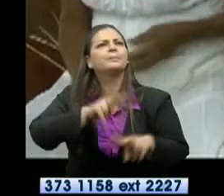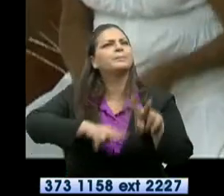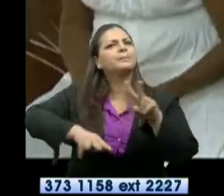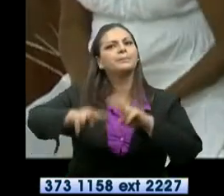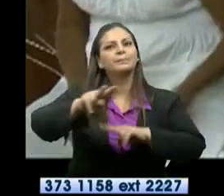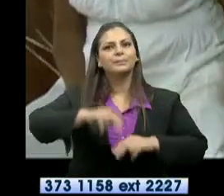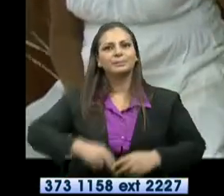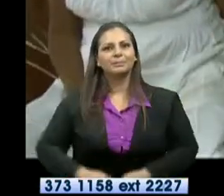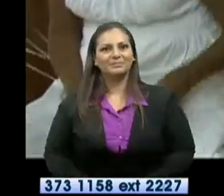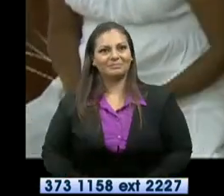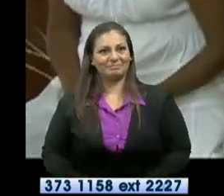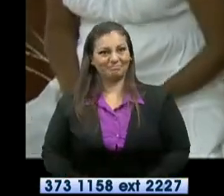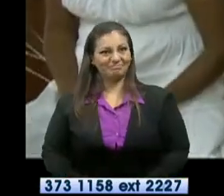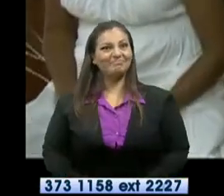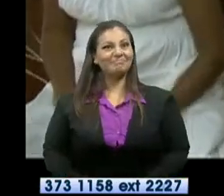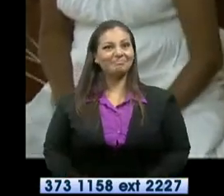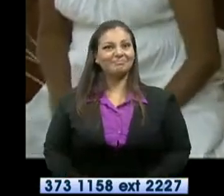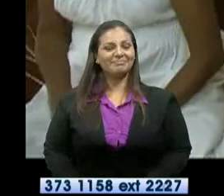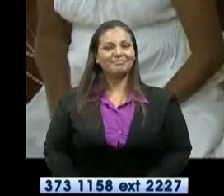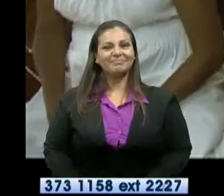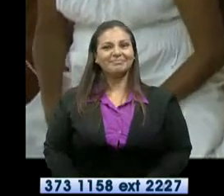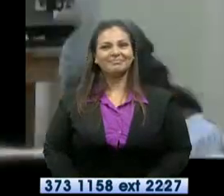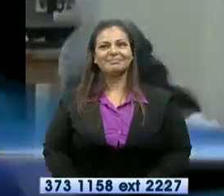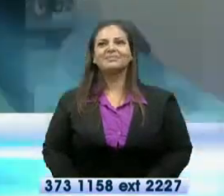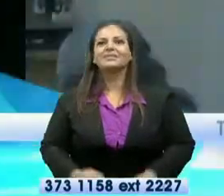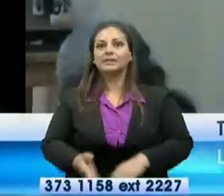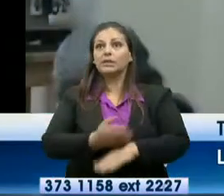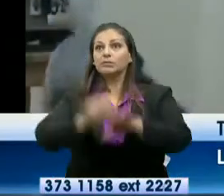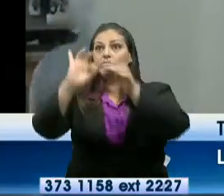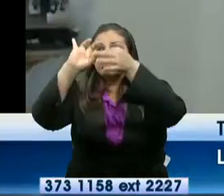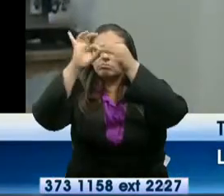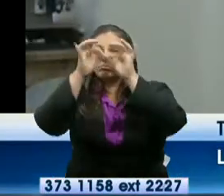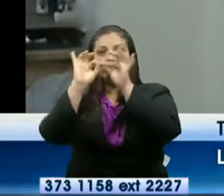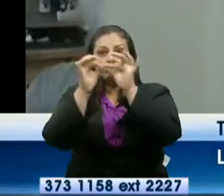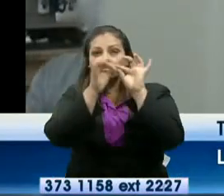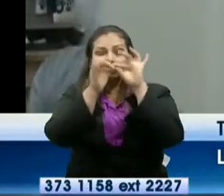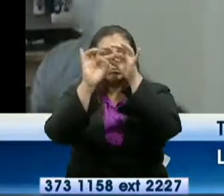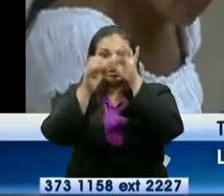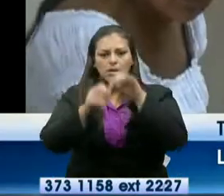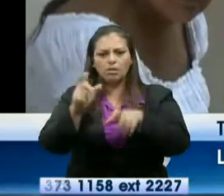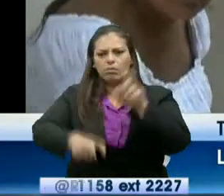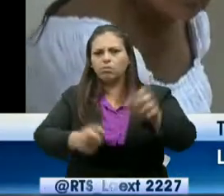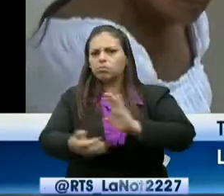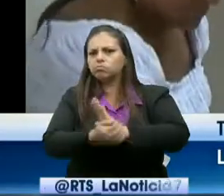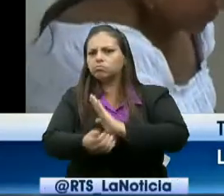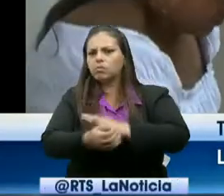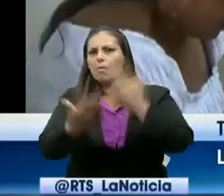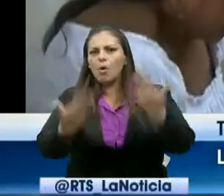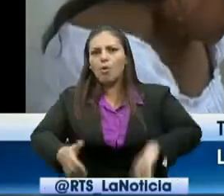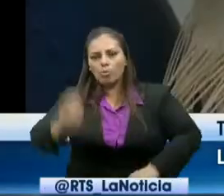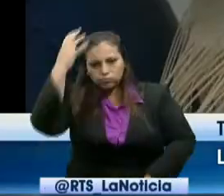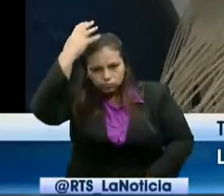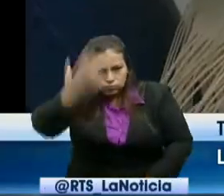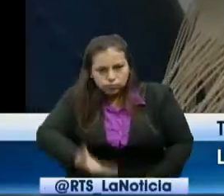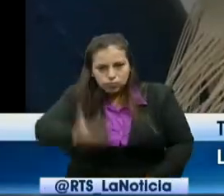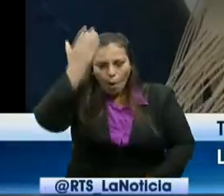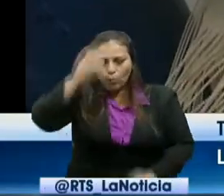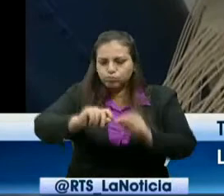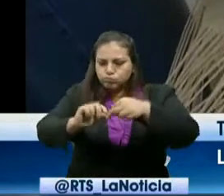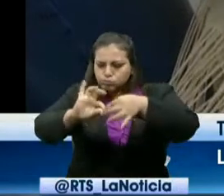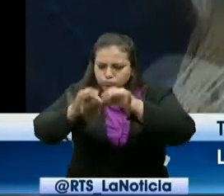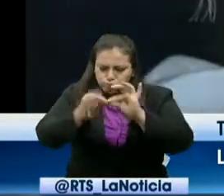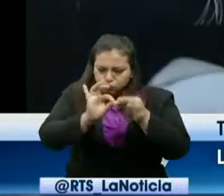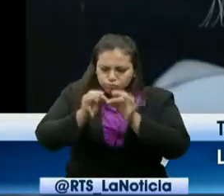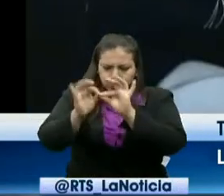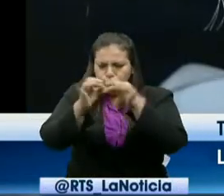Además, en estas casas coloniales restauradas se enseña el arte de tejer el sombrero de paja toquilla, que ahora es patrimonio cultural y material